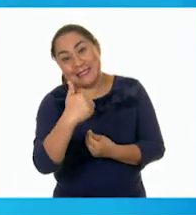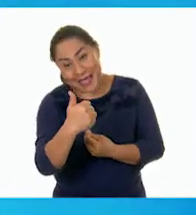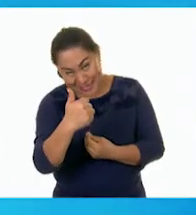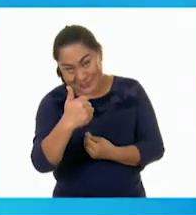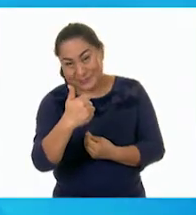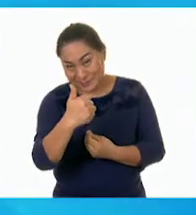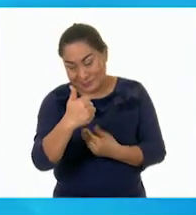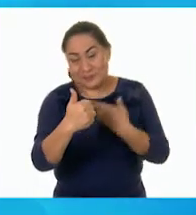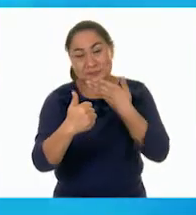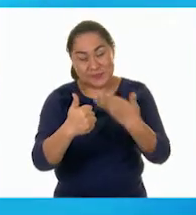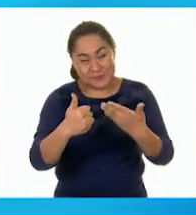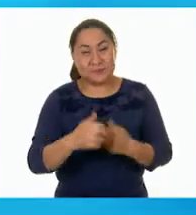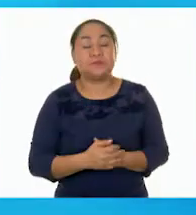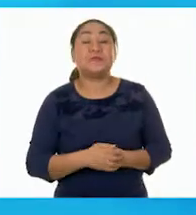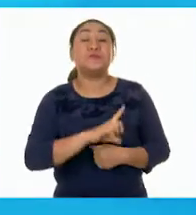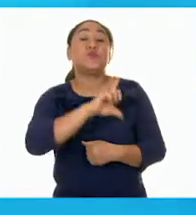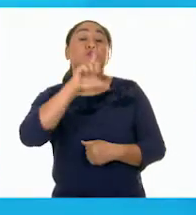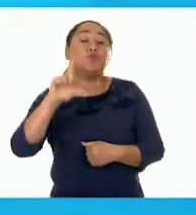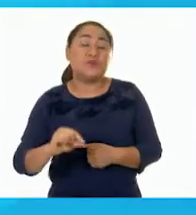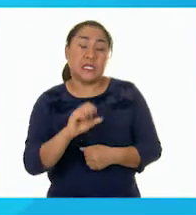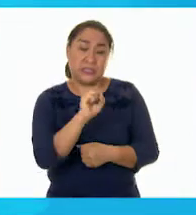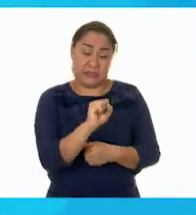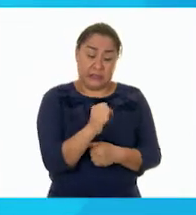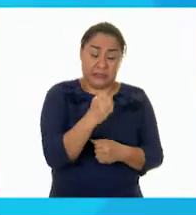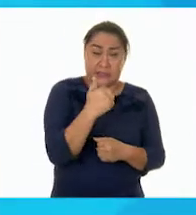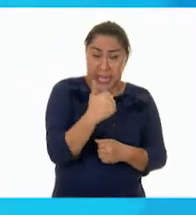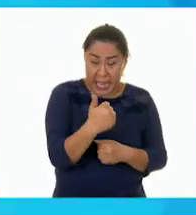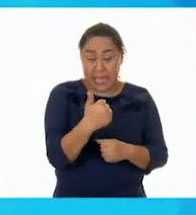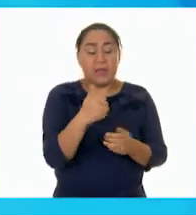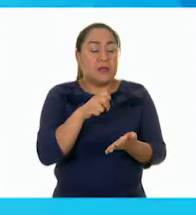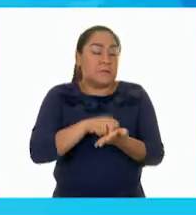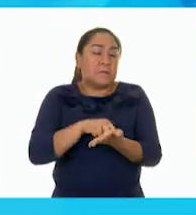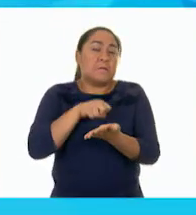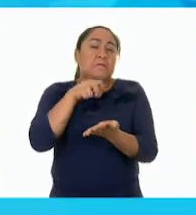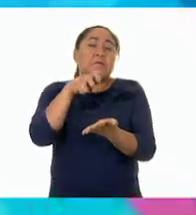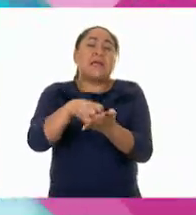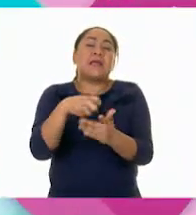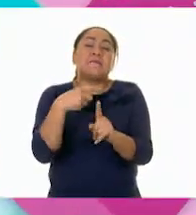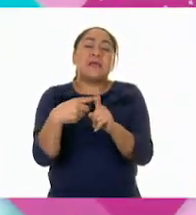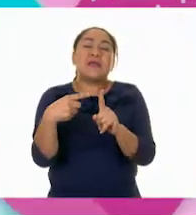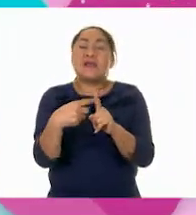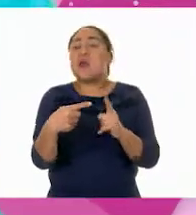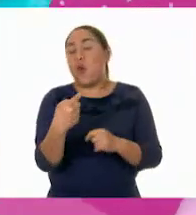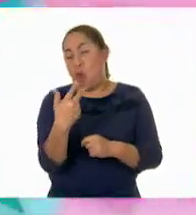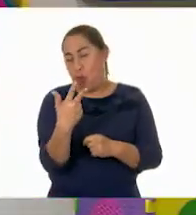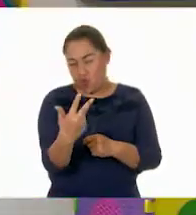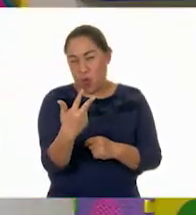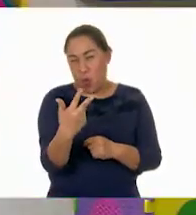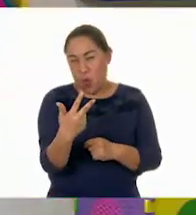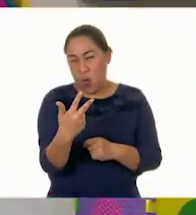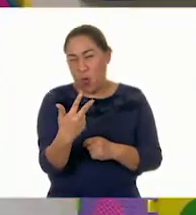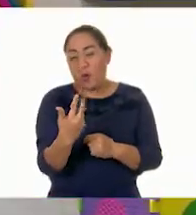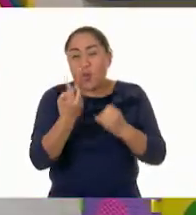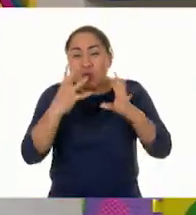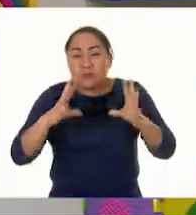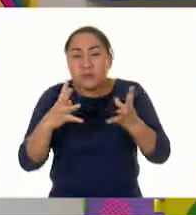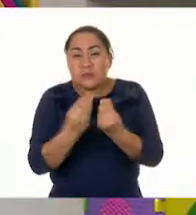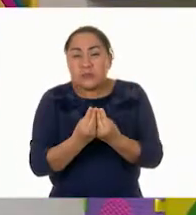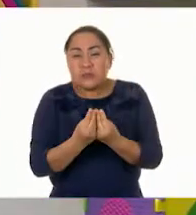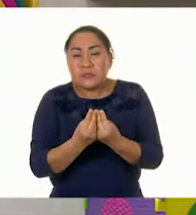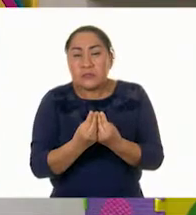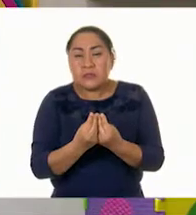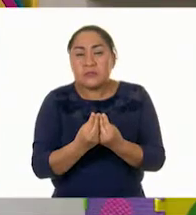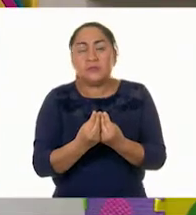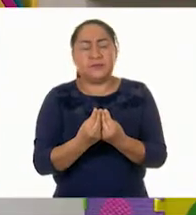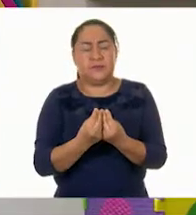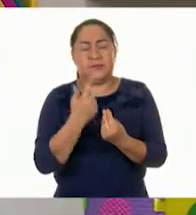bien. Y de sesenta y seis tenemos que ver un salto mediano, que son ocho. Y nos da...